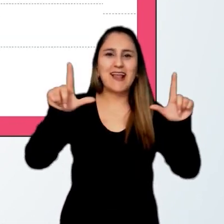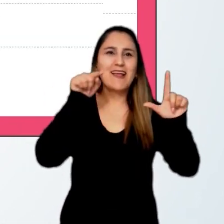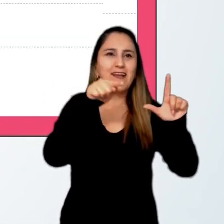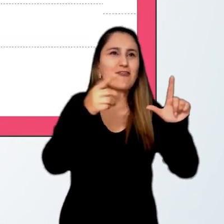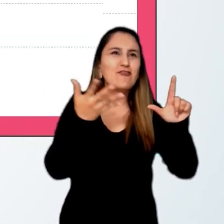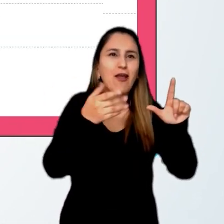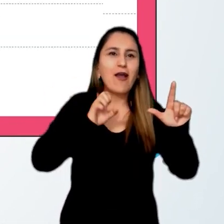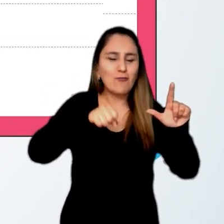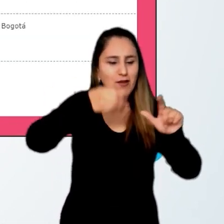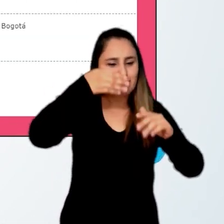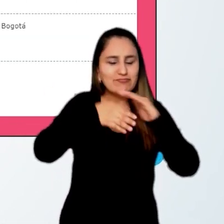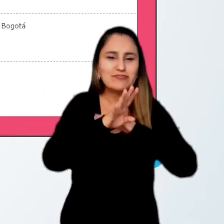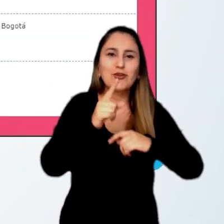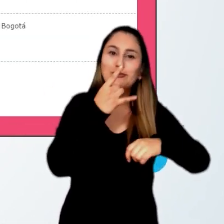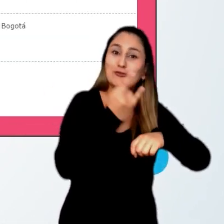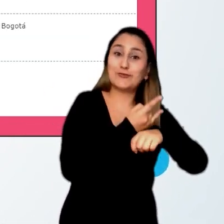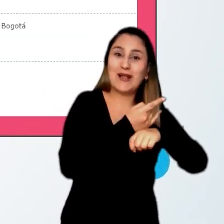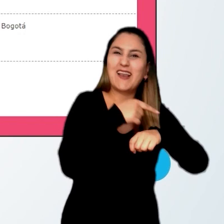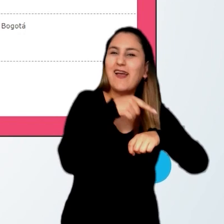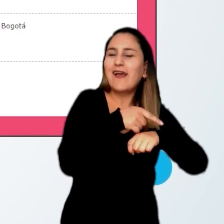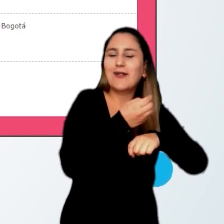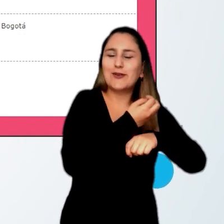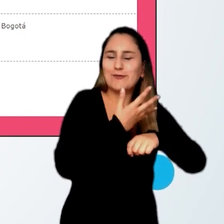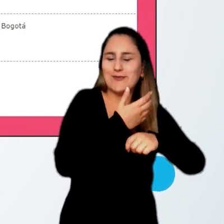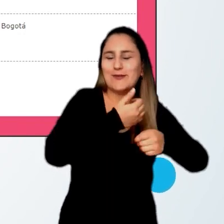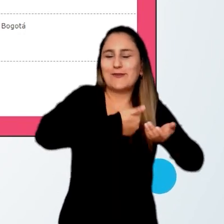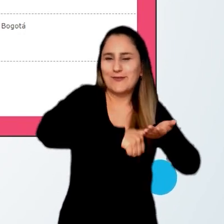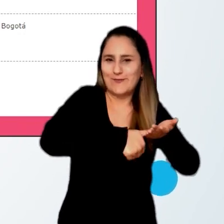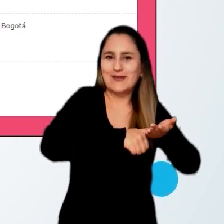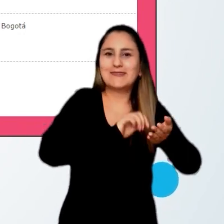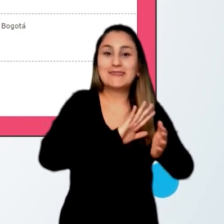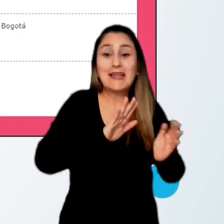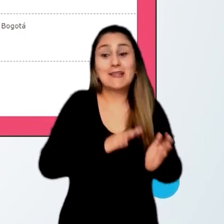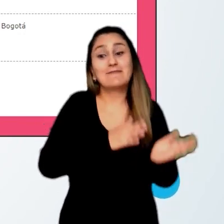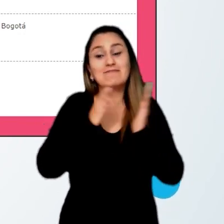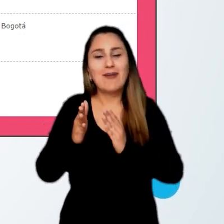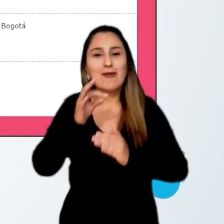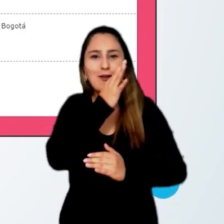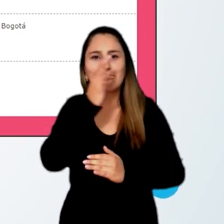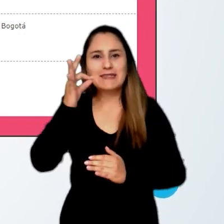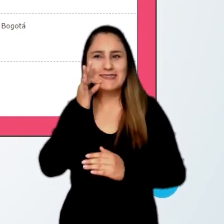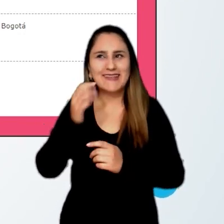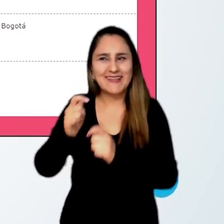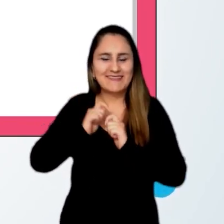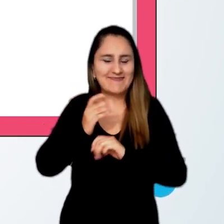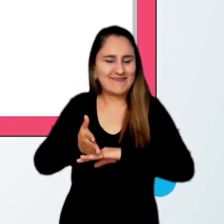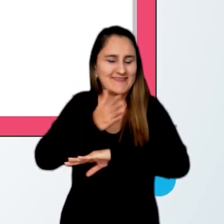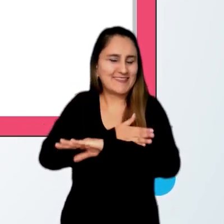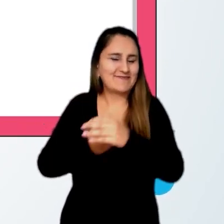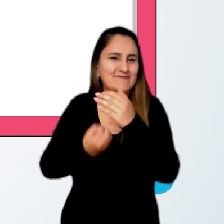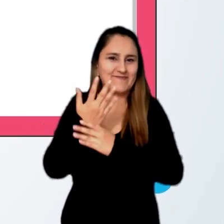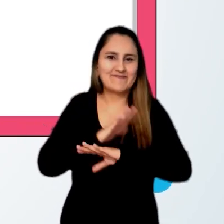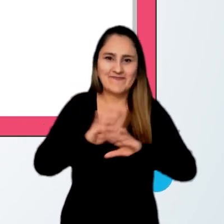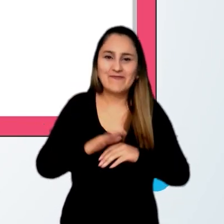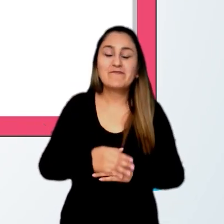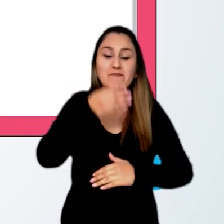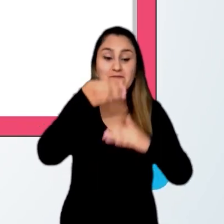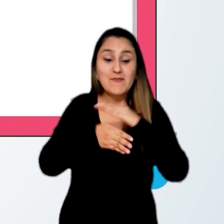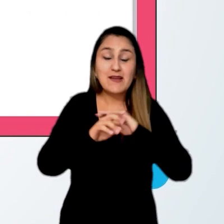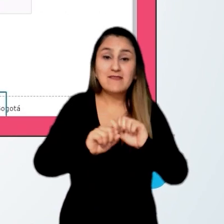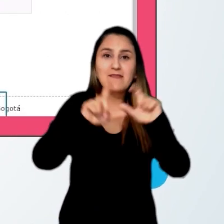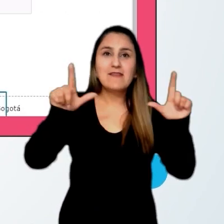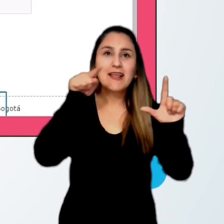donde debe ingresar con su usuario que es el tipo y número de documento y la contraseña asignada. Ingrese a la